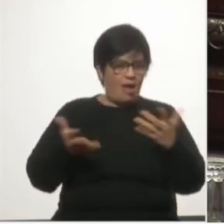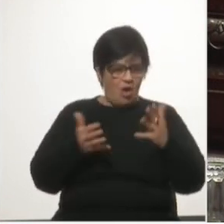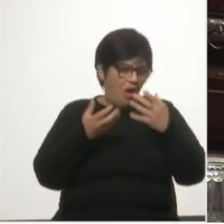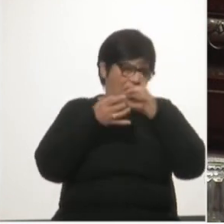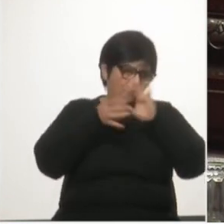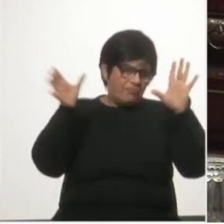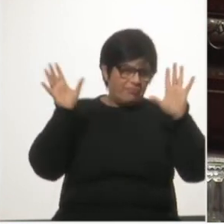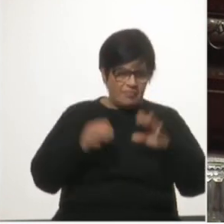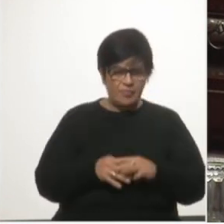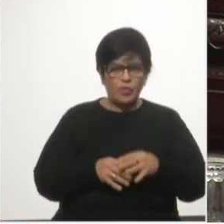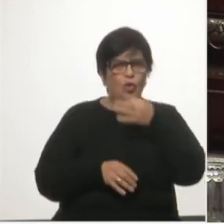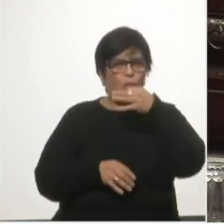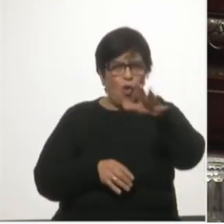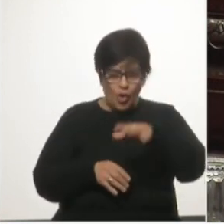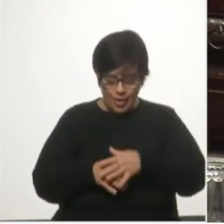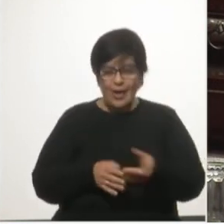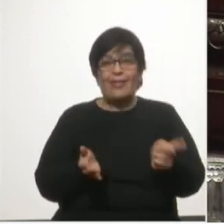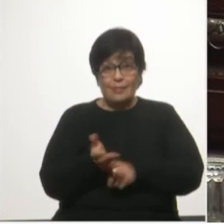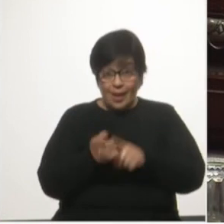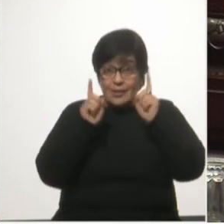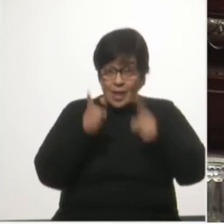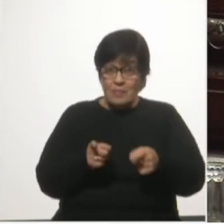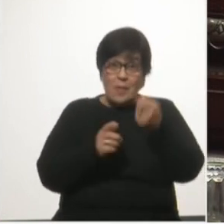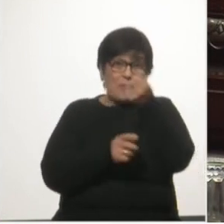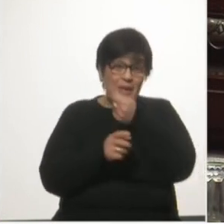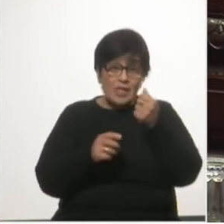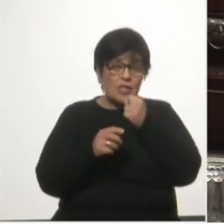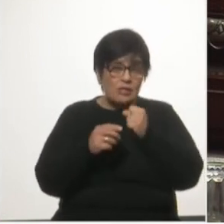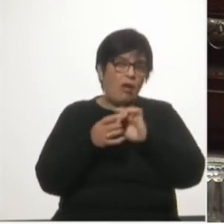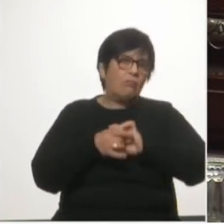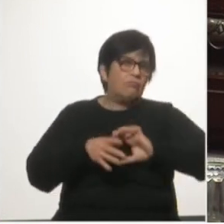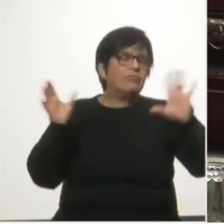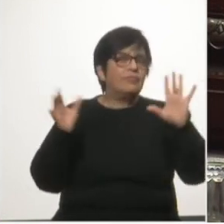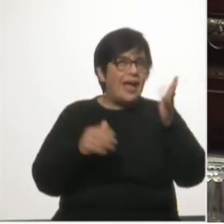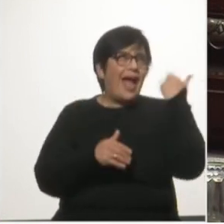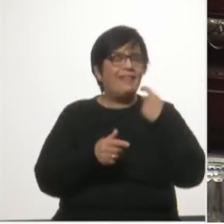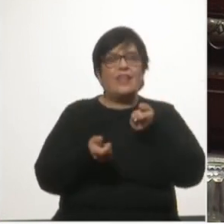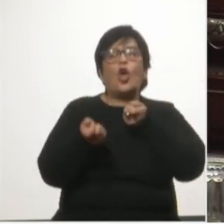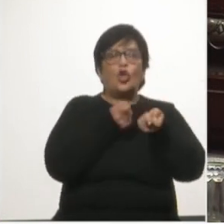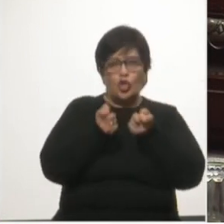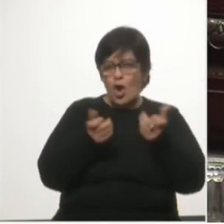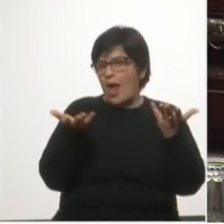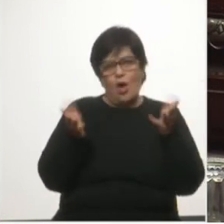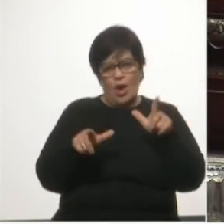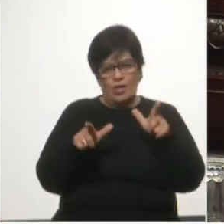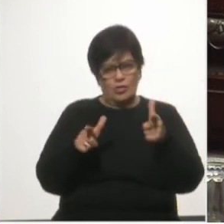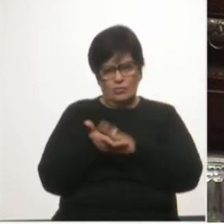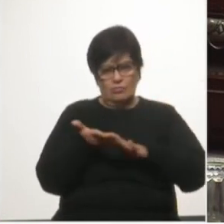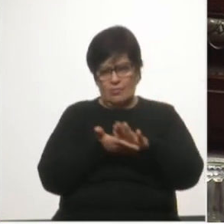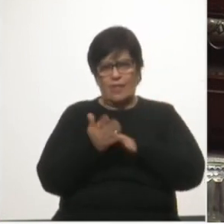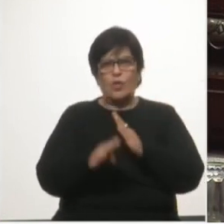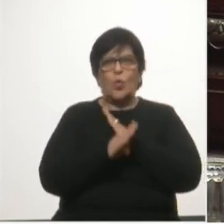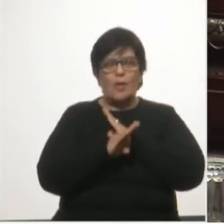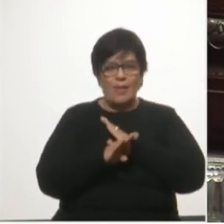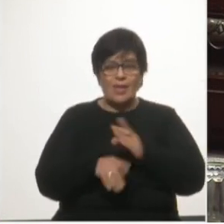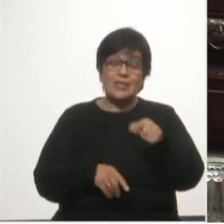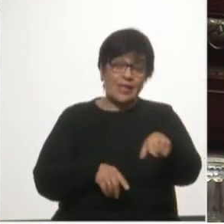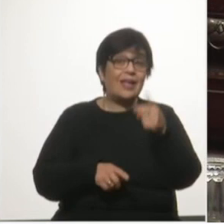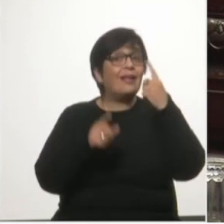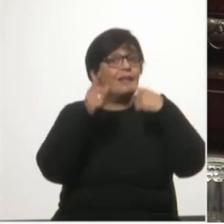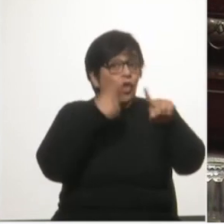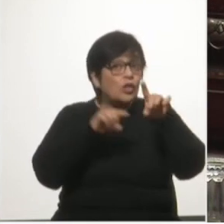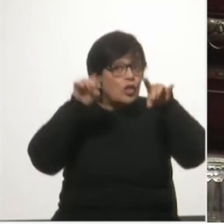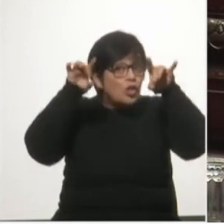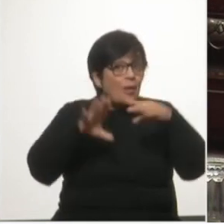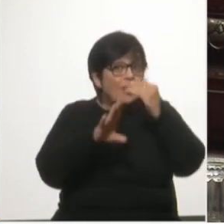Incluso se liberan tarifas que antes estaban reguladas y topeadas. Se trata, por lo tanto,